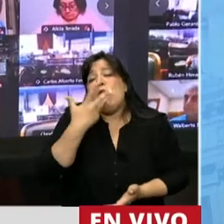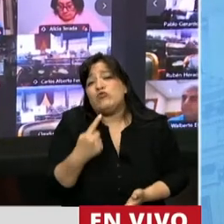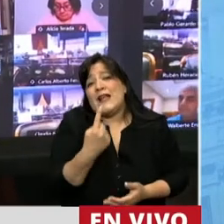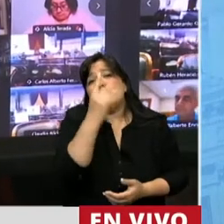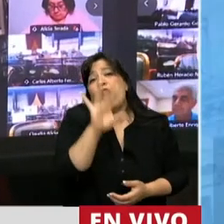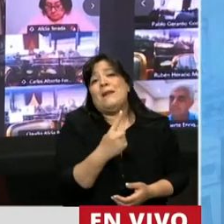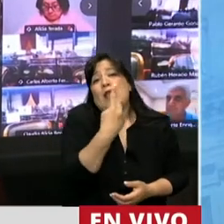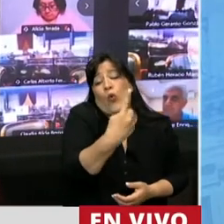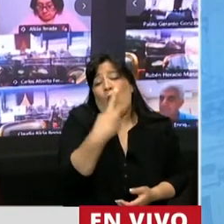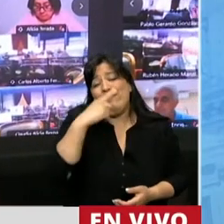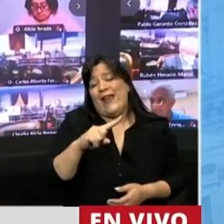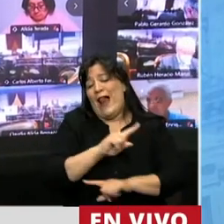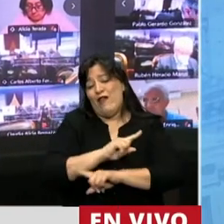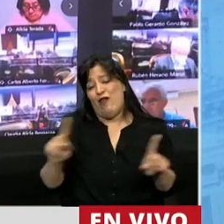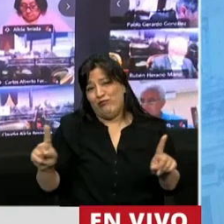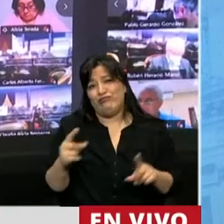no lo hemos podido lograr,